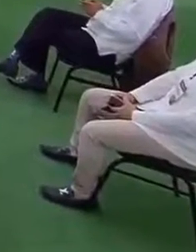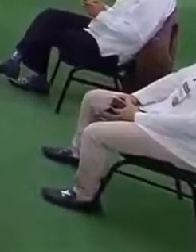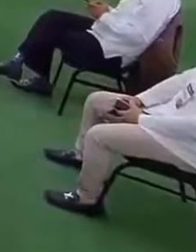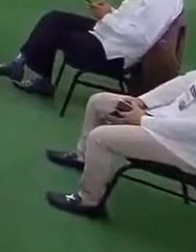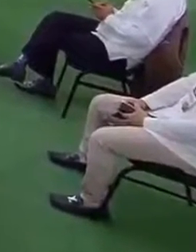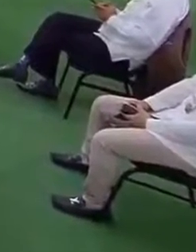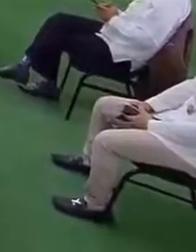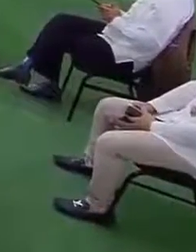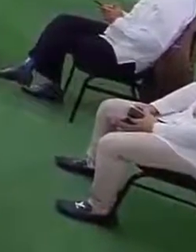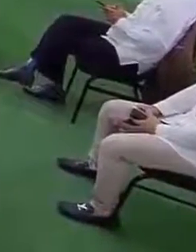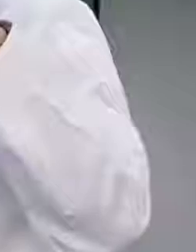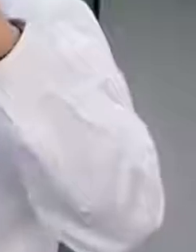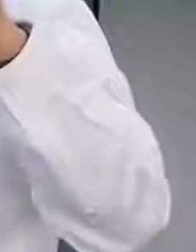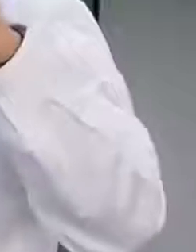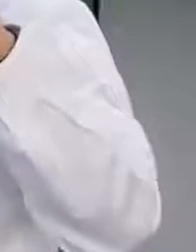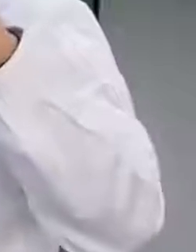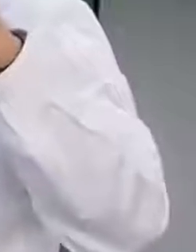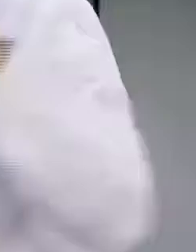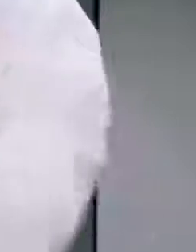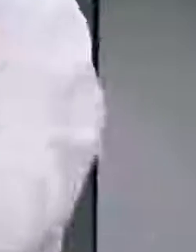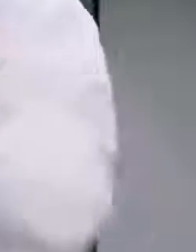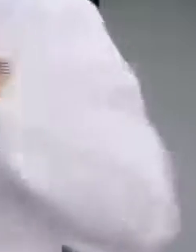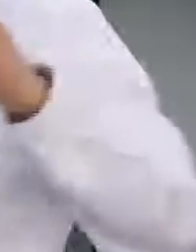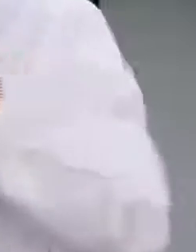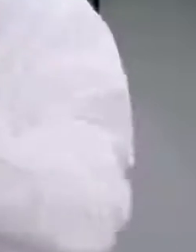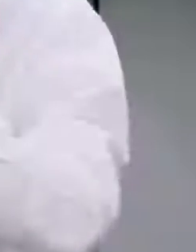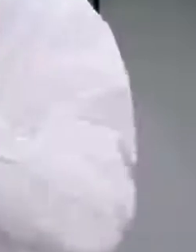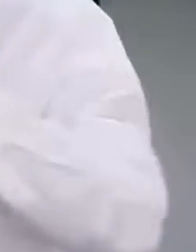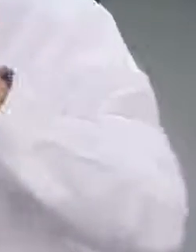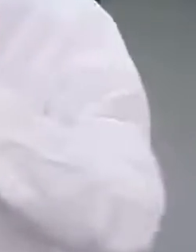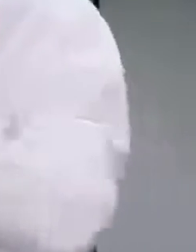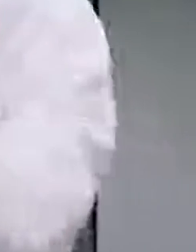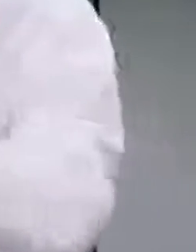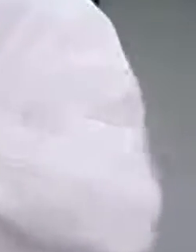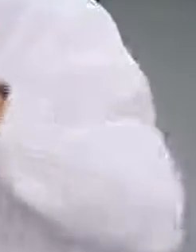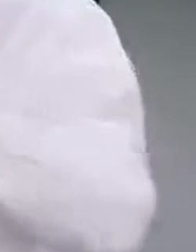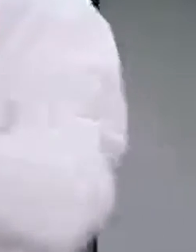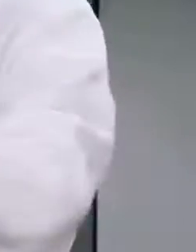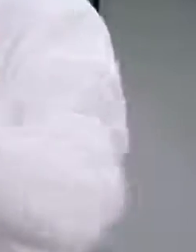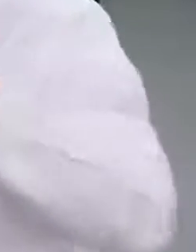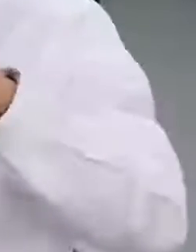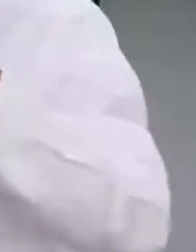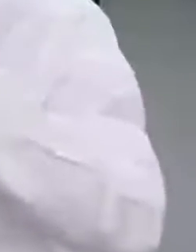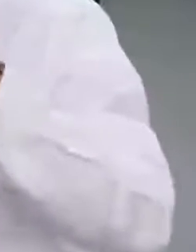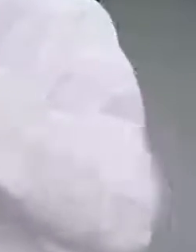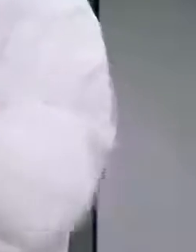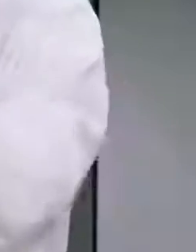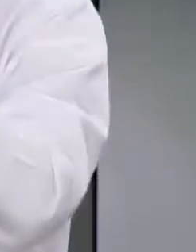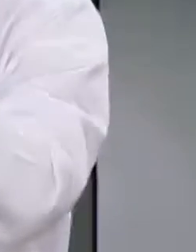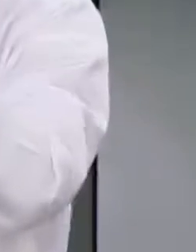nosotros ya tenemos el 50 por ciento y los estados están viendo eso.